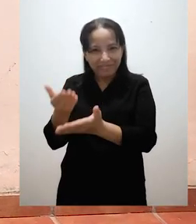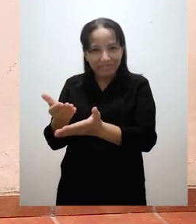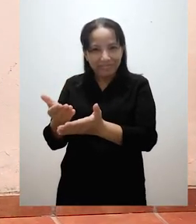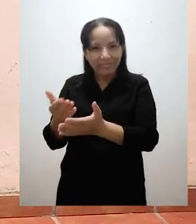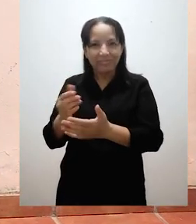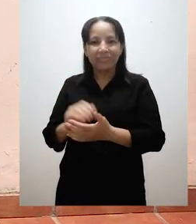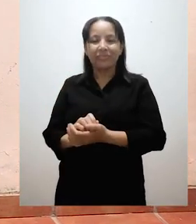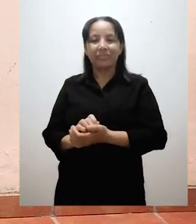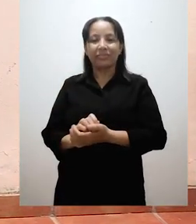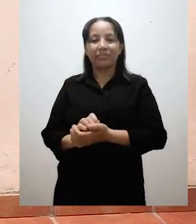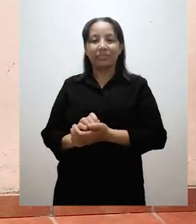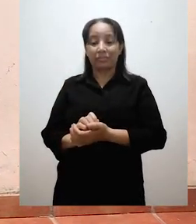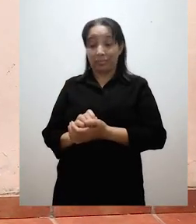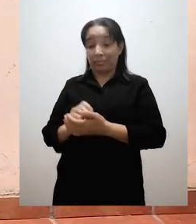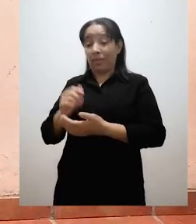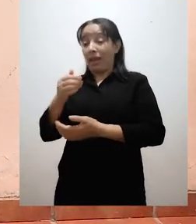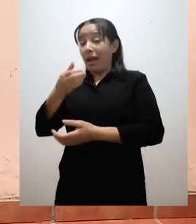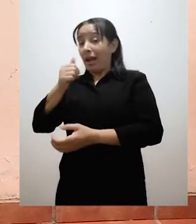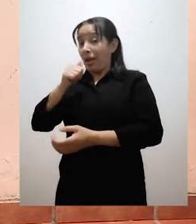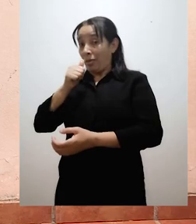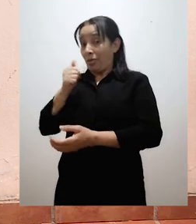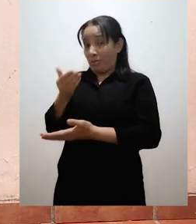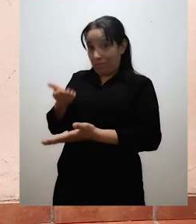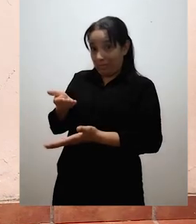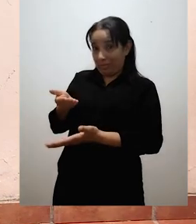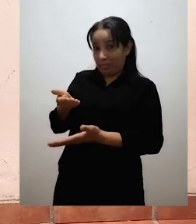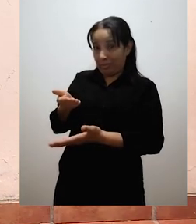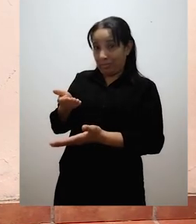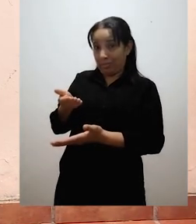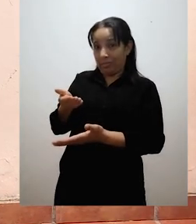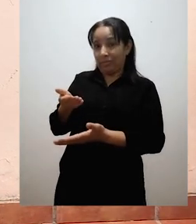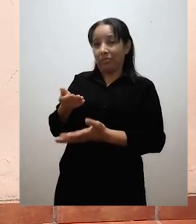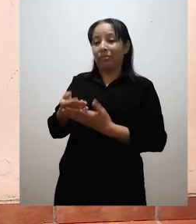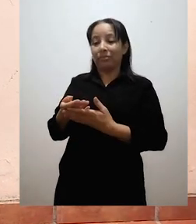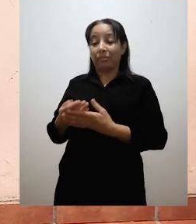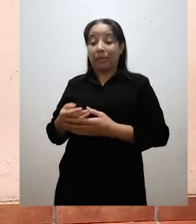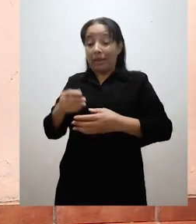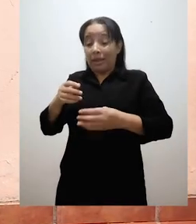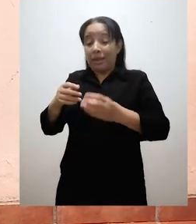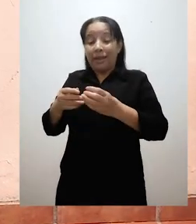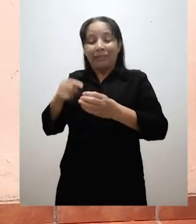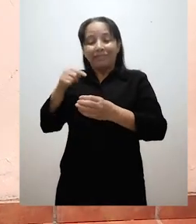tres cucharadas de aceite de cocina,